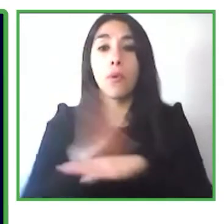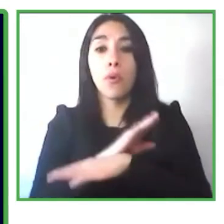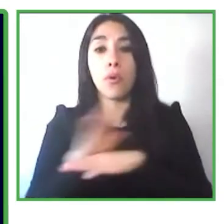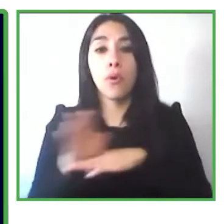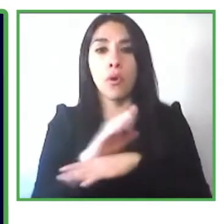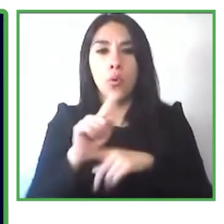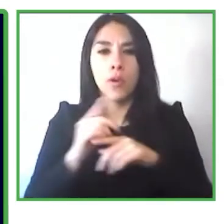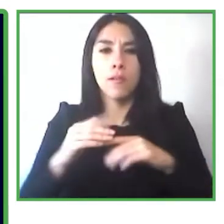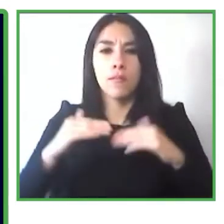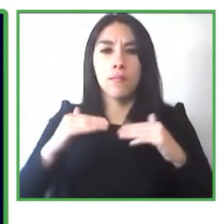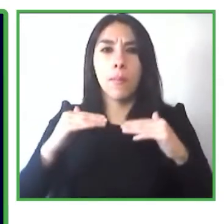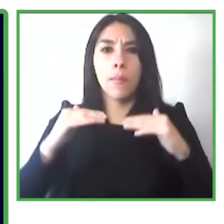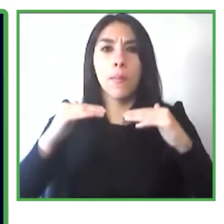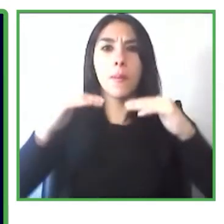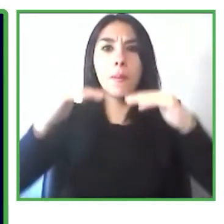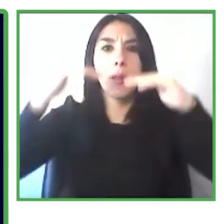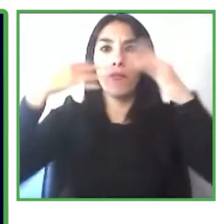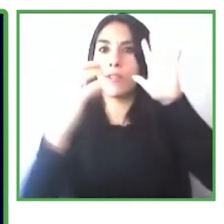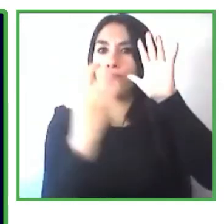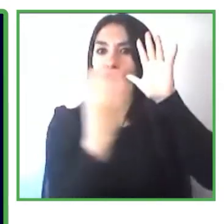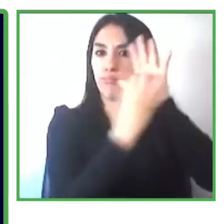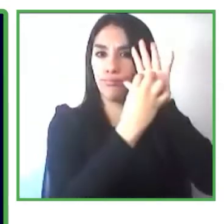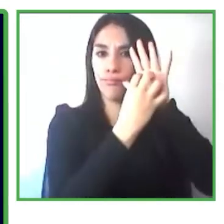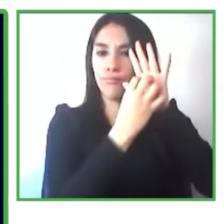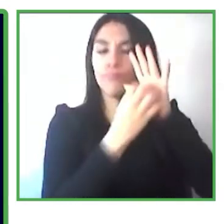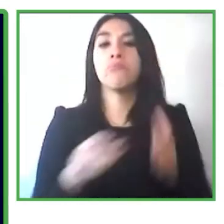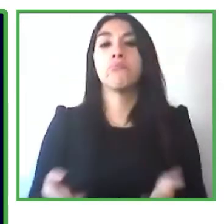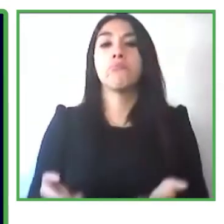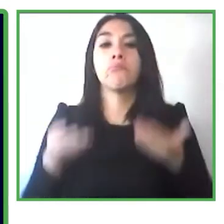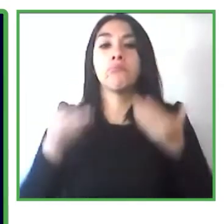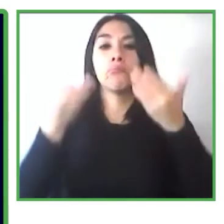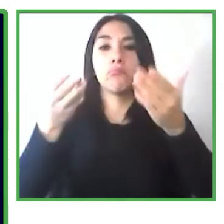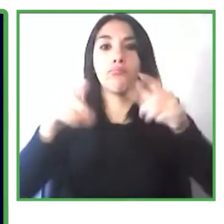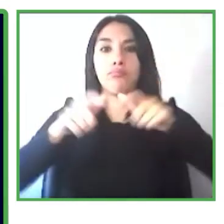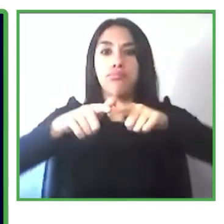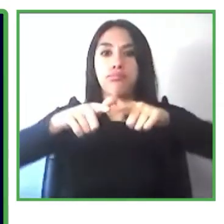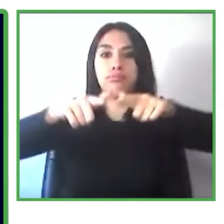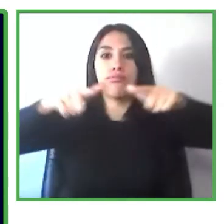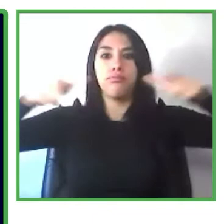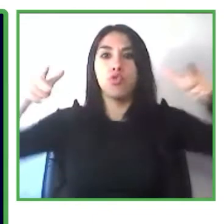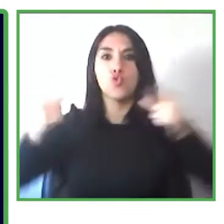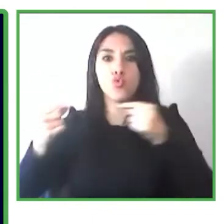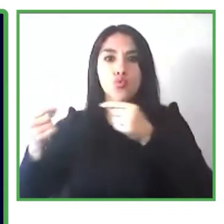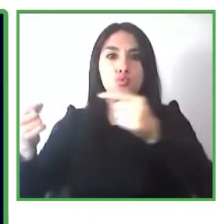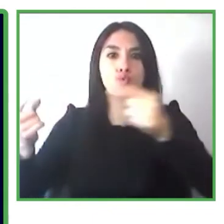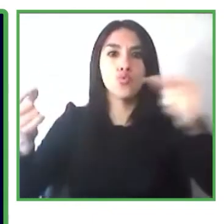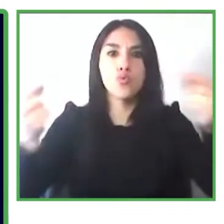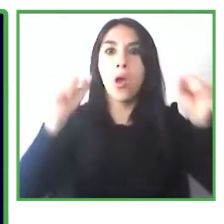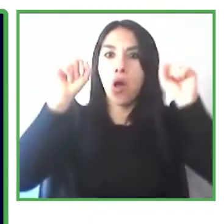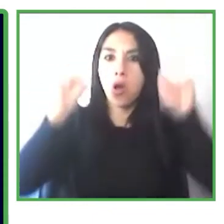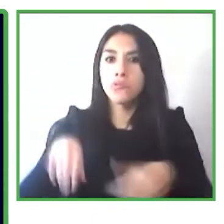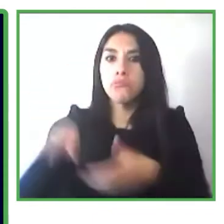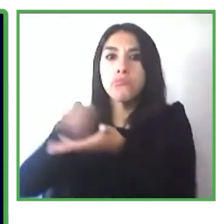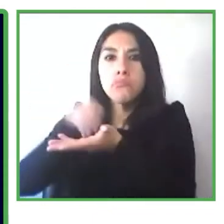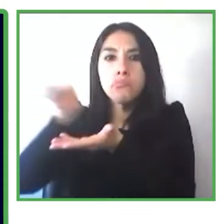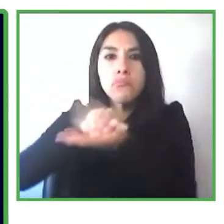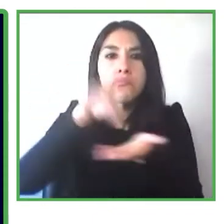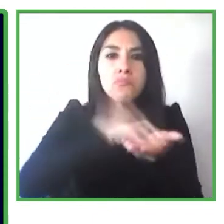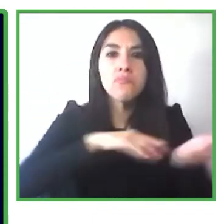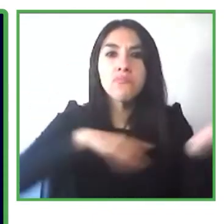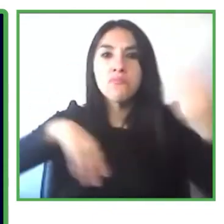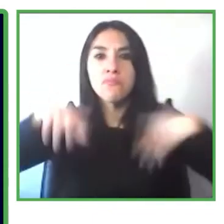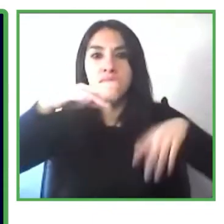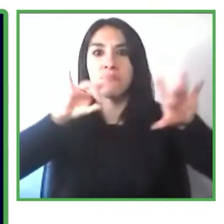amplio de la población que hoy no está siendo considerado Entonces la red paraguaya de empresas amigas de la